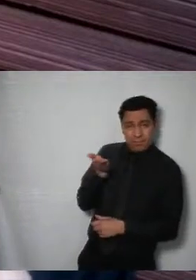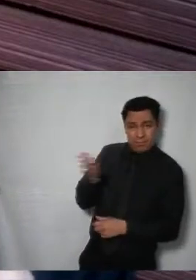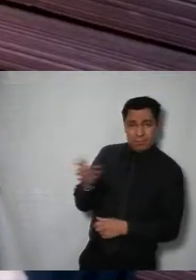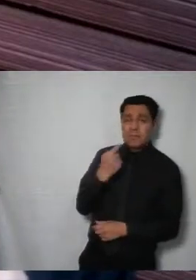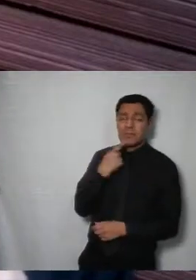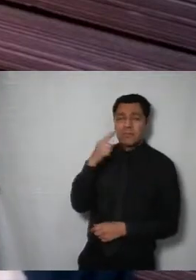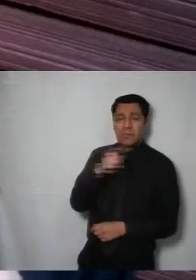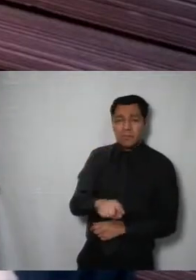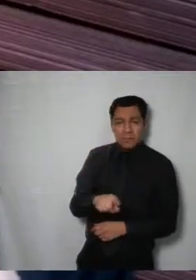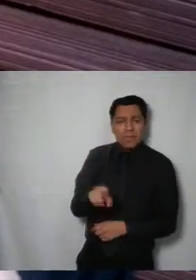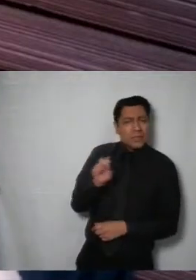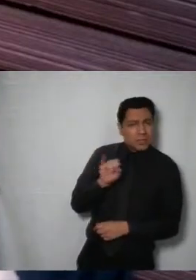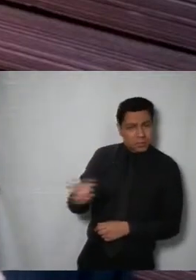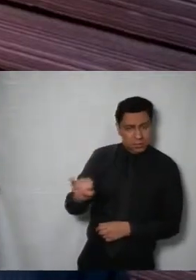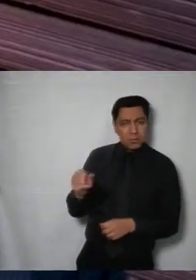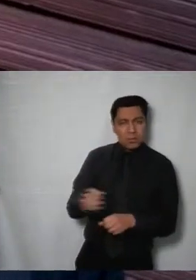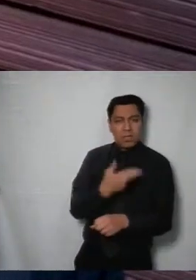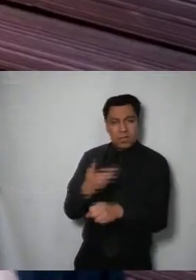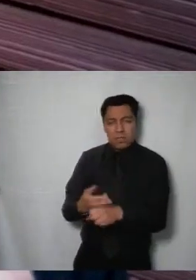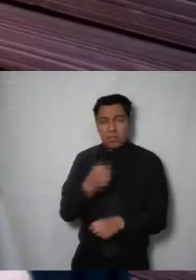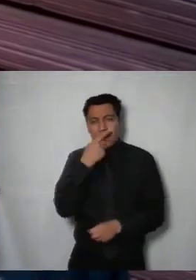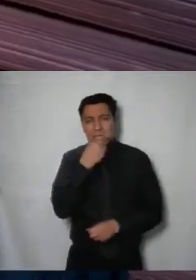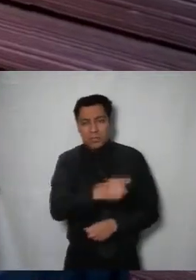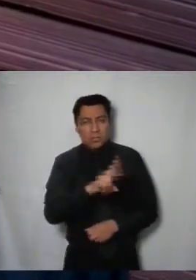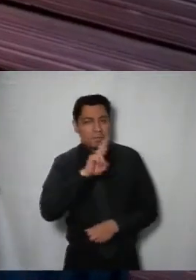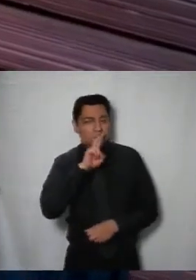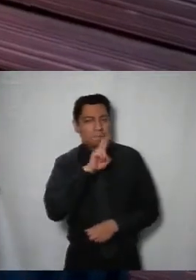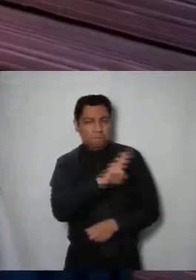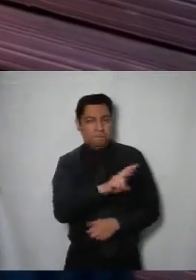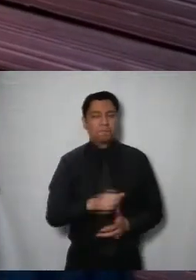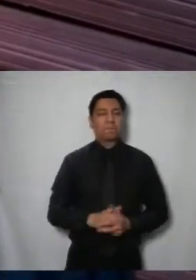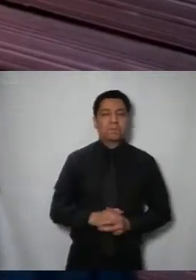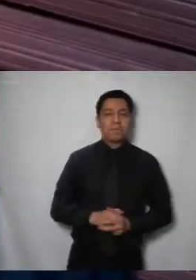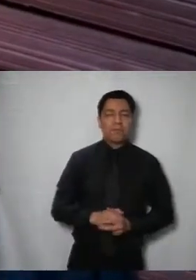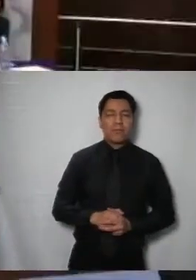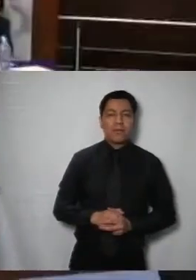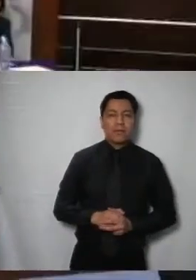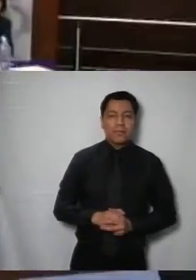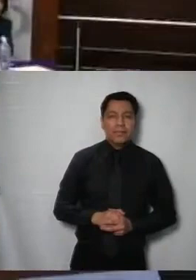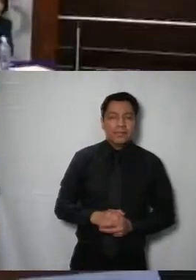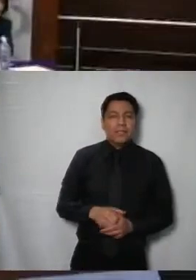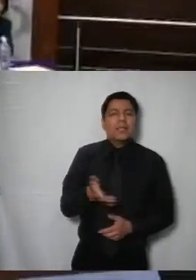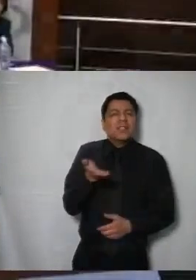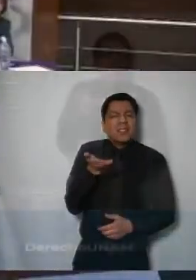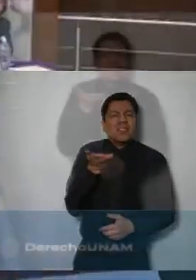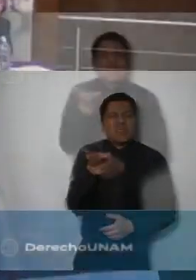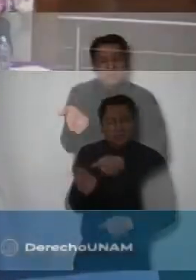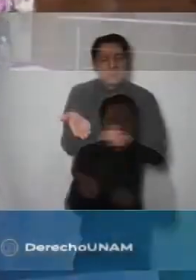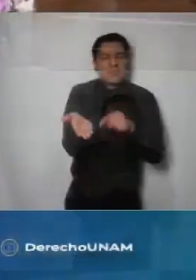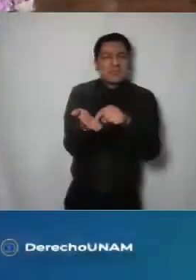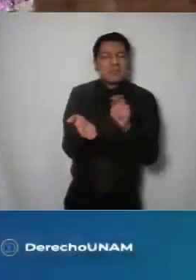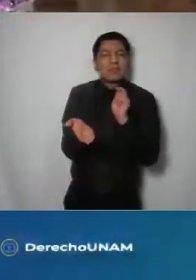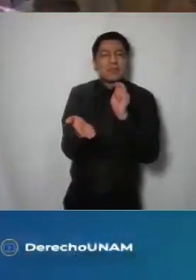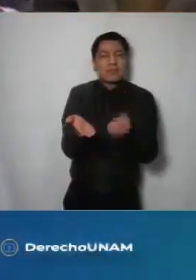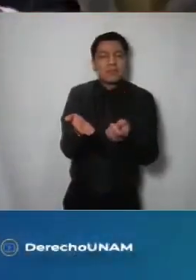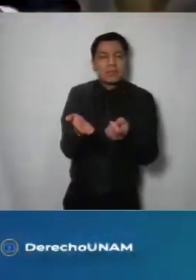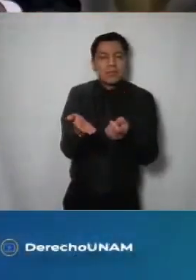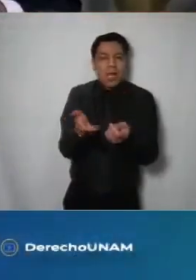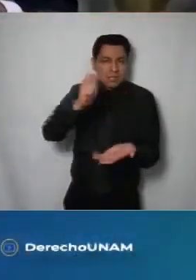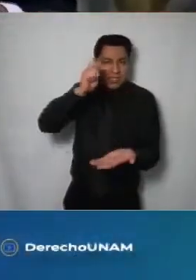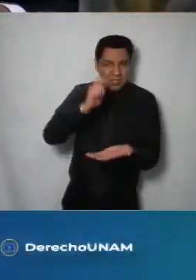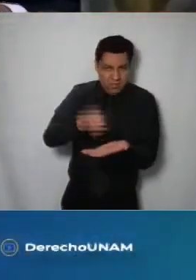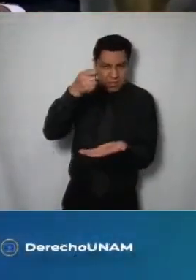recurrente es cuanto comisionadas y comisionados muchas gracias en este recurso de revisión están solicitando el